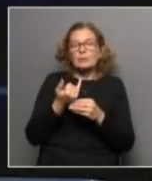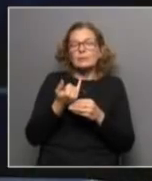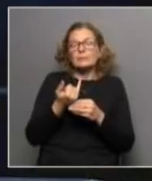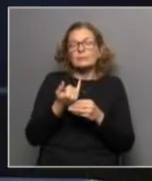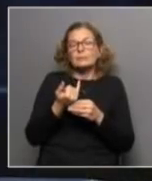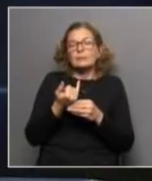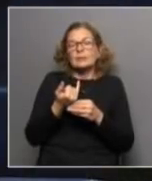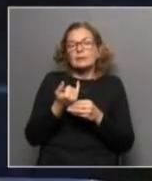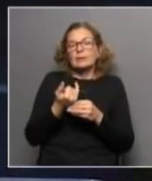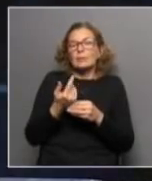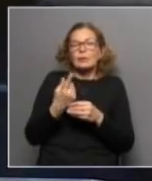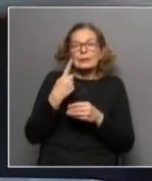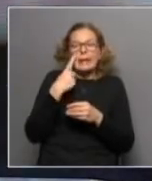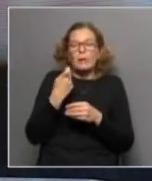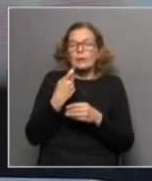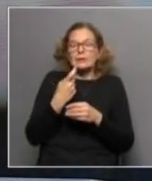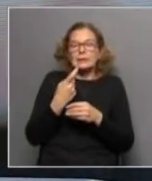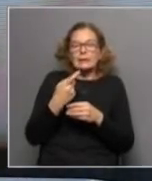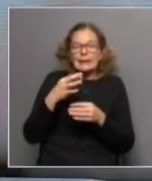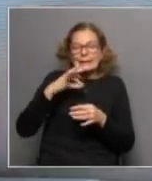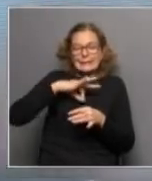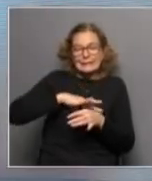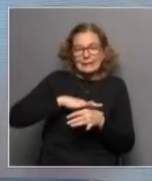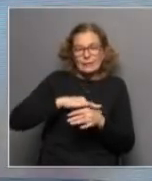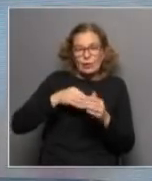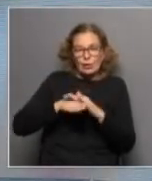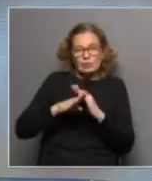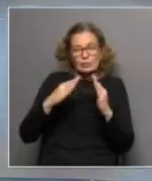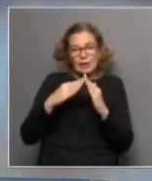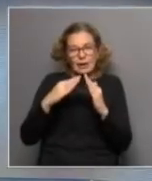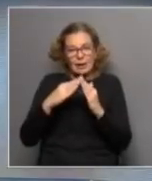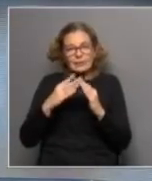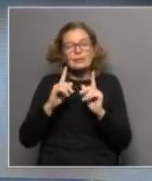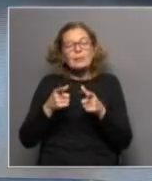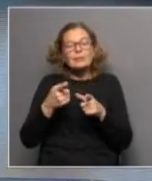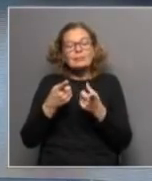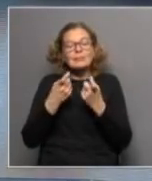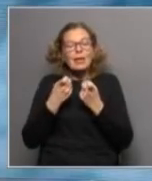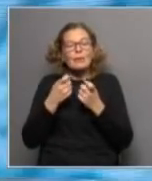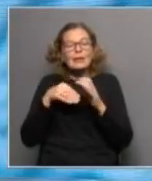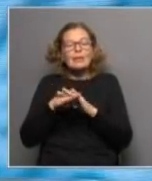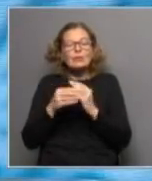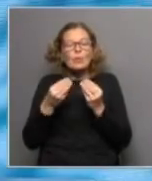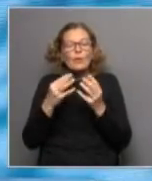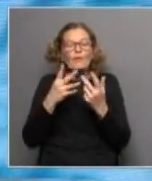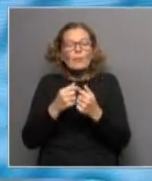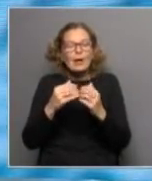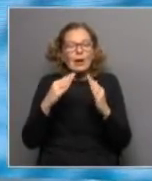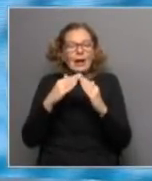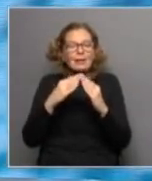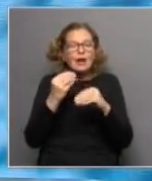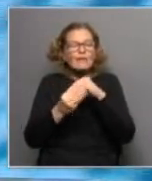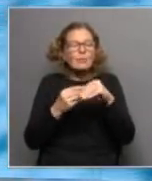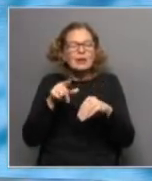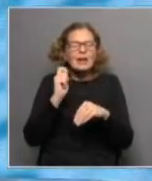perceptores y las perceptoras de ingresos que están dentro de un hogar, también está condicionada por cuál es su composición. Entonces, en